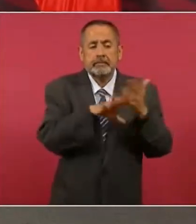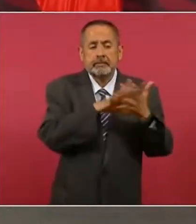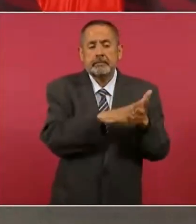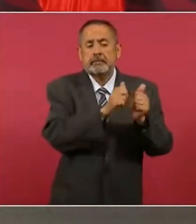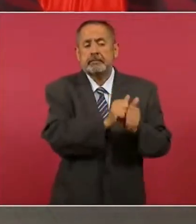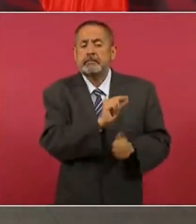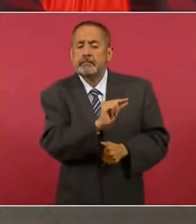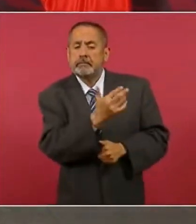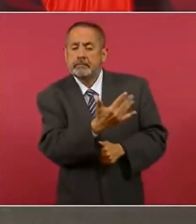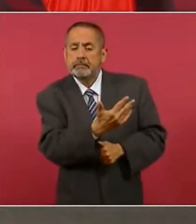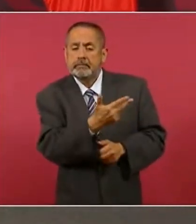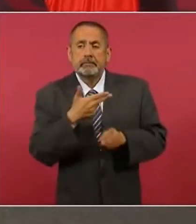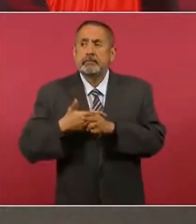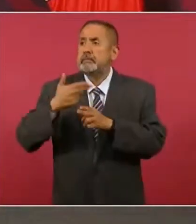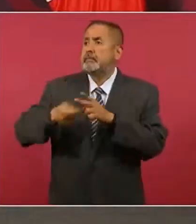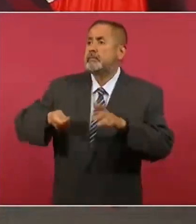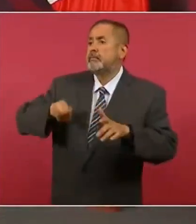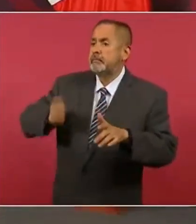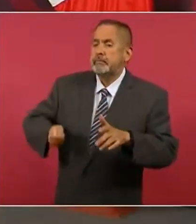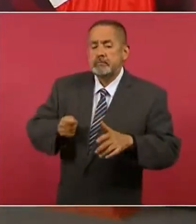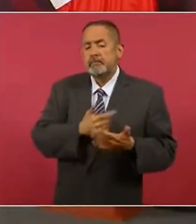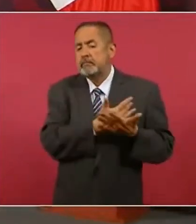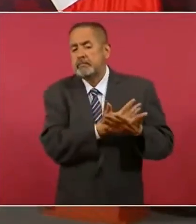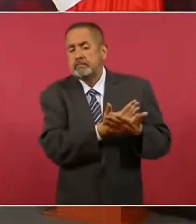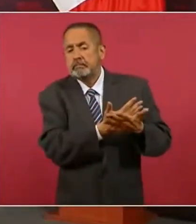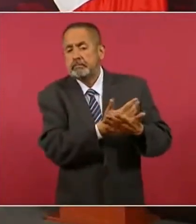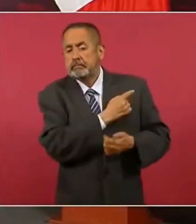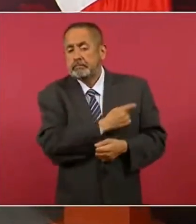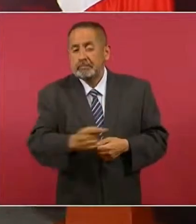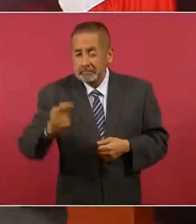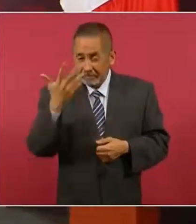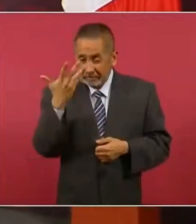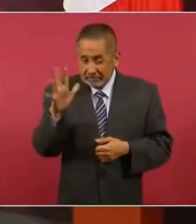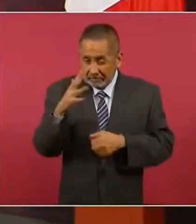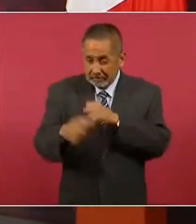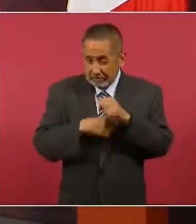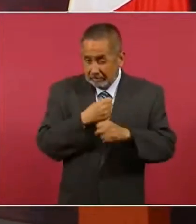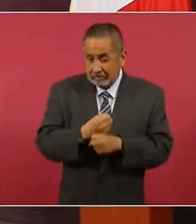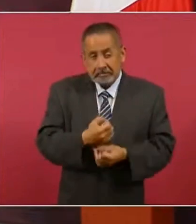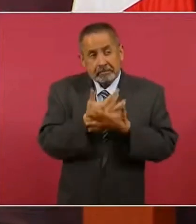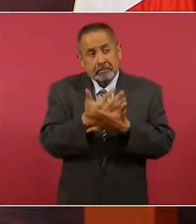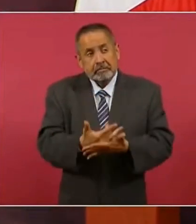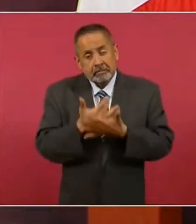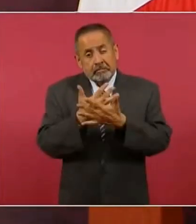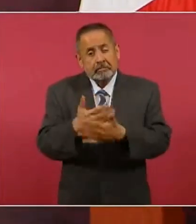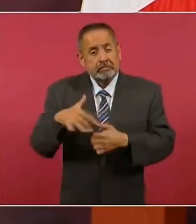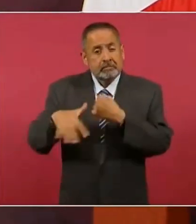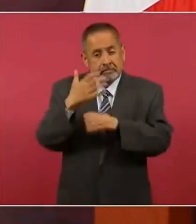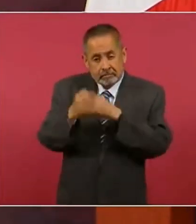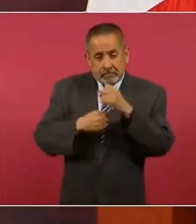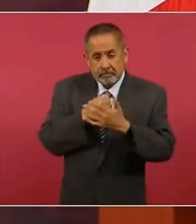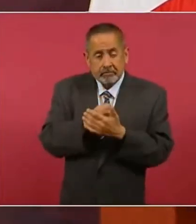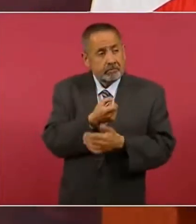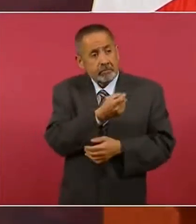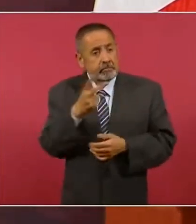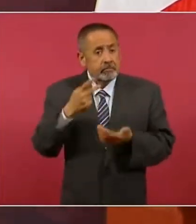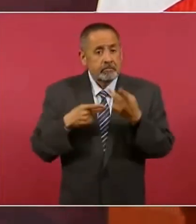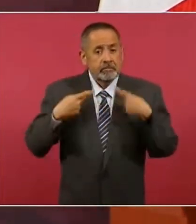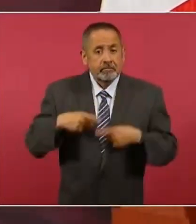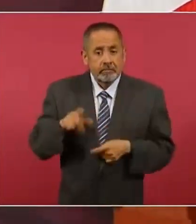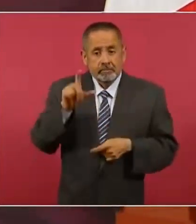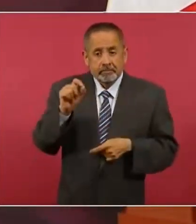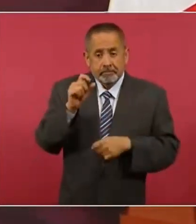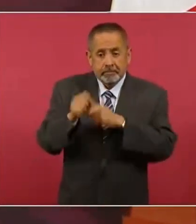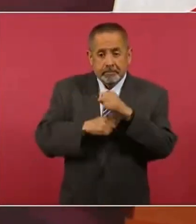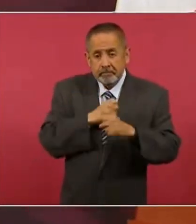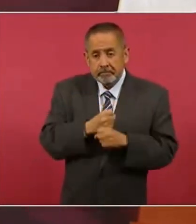condena después de 10 años, de 15, hay hasta de 20 años sin